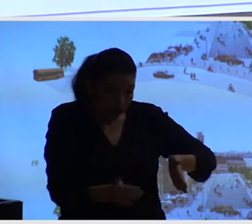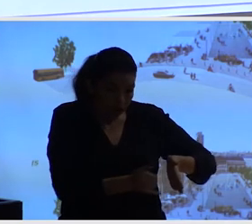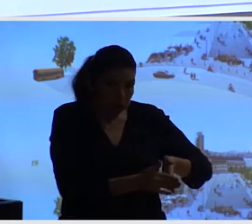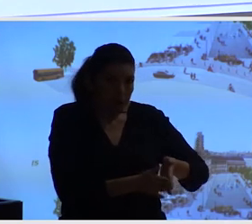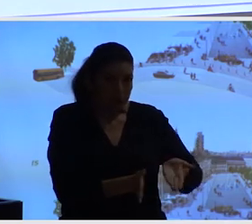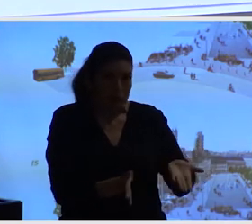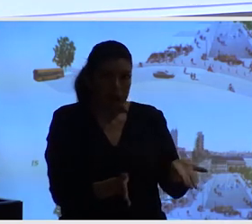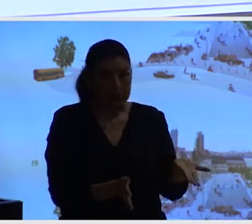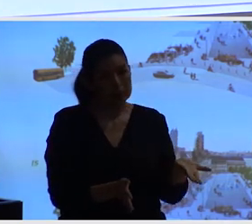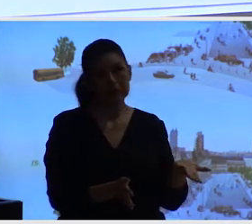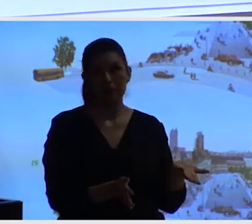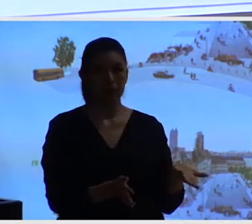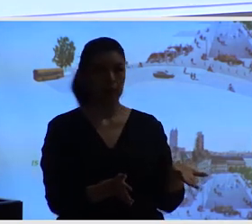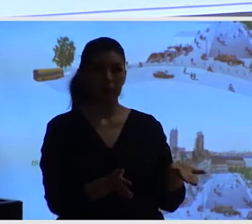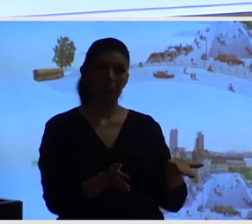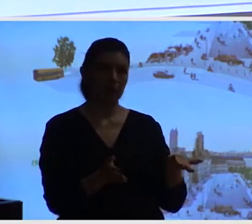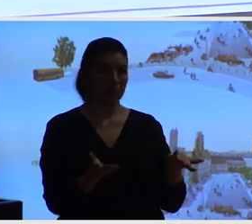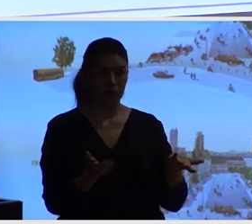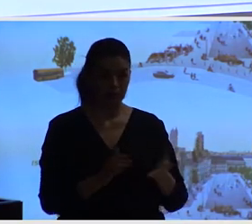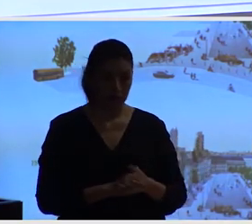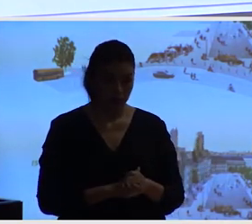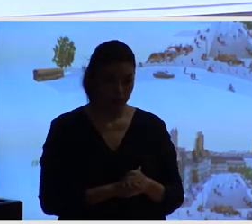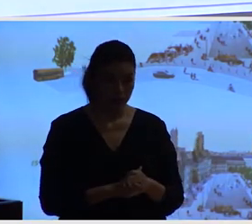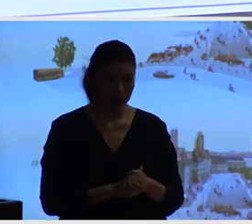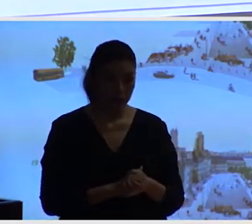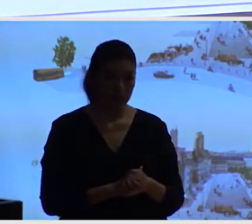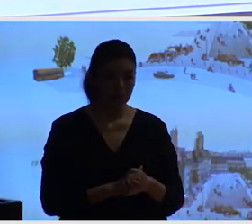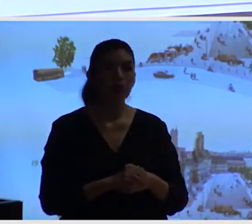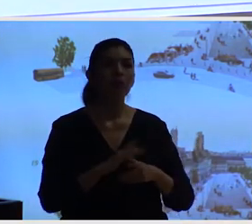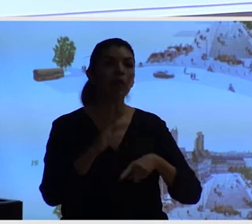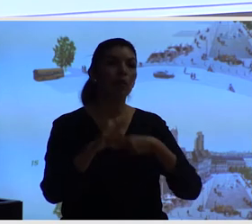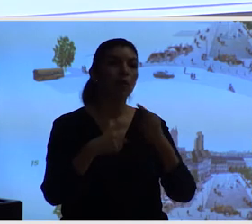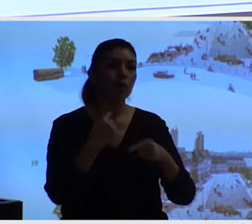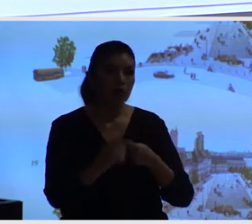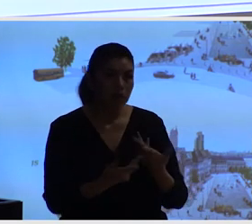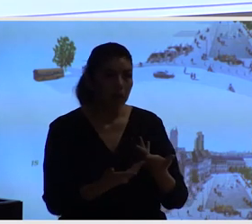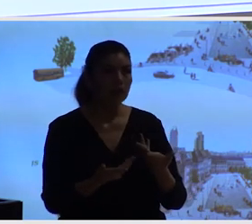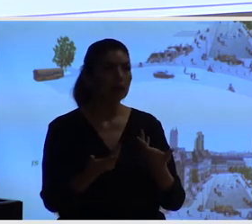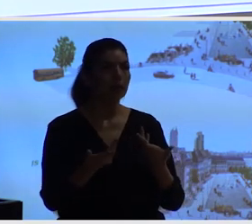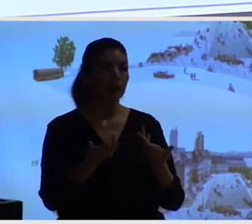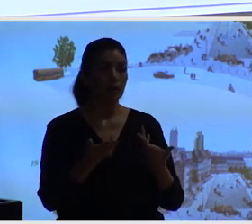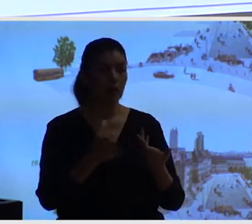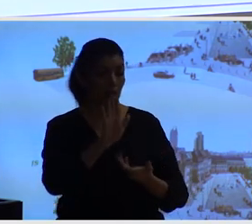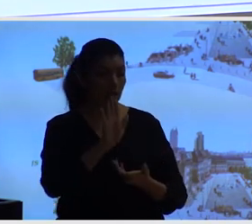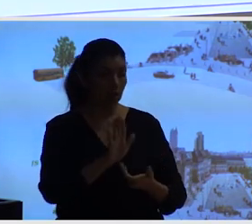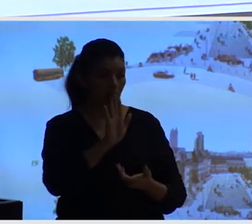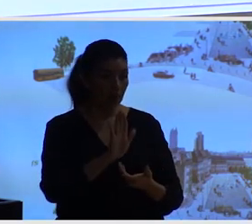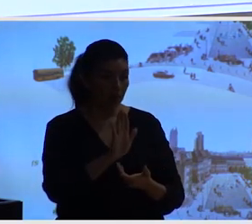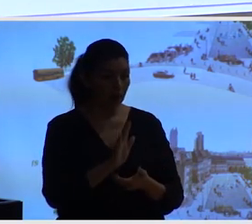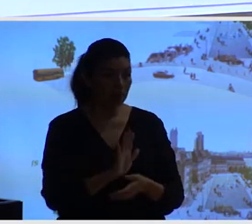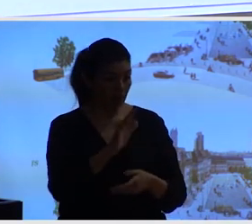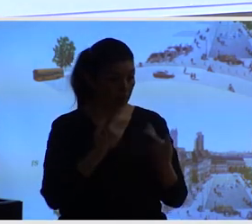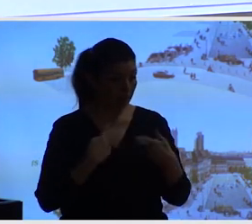diseñado el espacio público solo en segunda instancia, sobre el final empiezas a observar qué tipo de vida pública